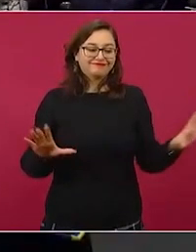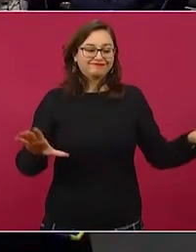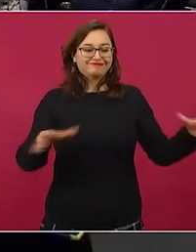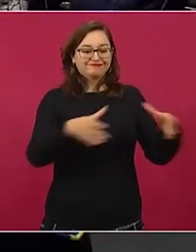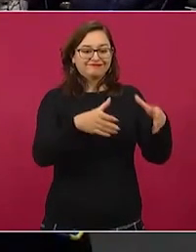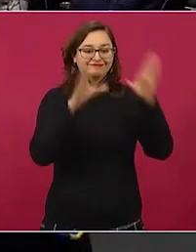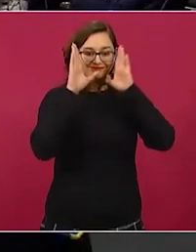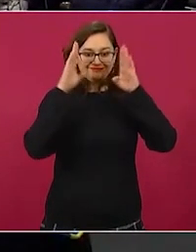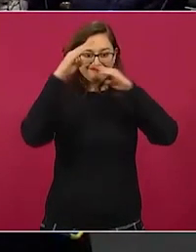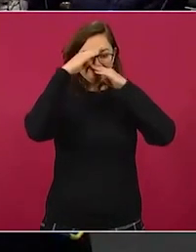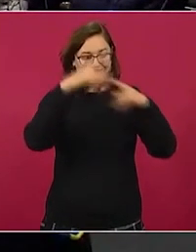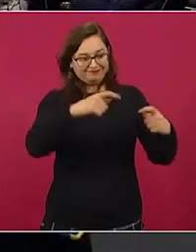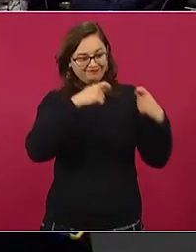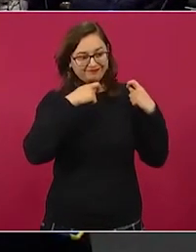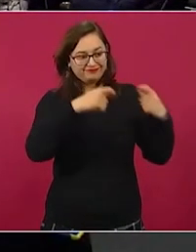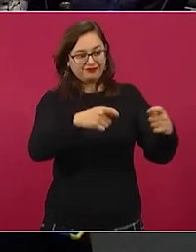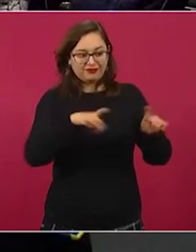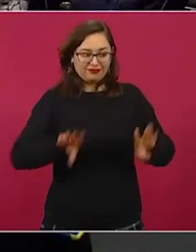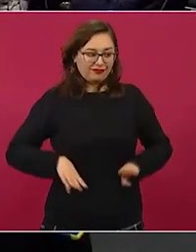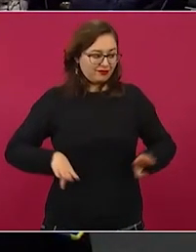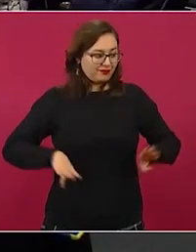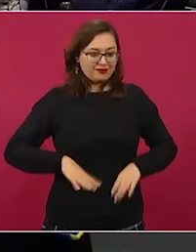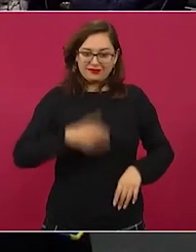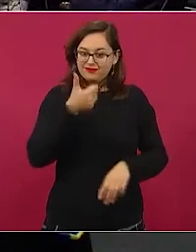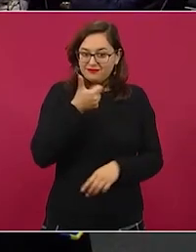conservadurismo, es un prototipo.